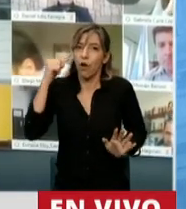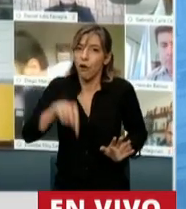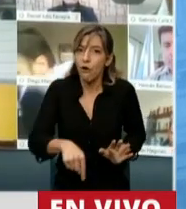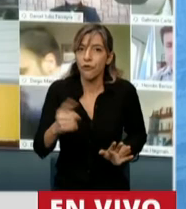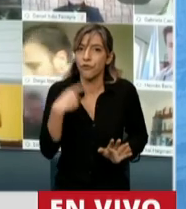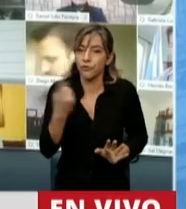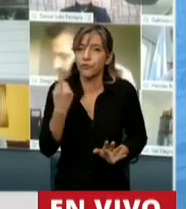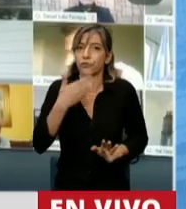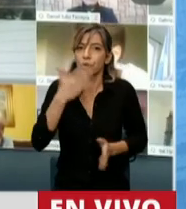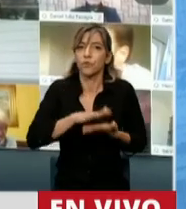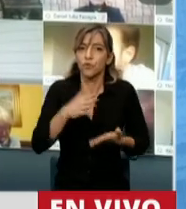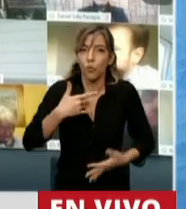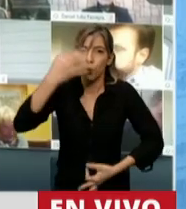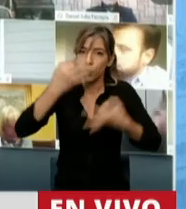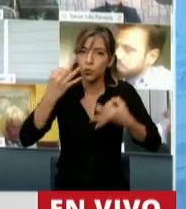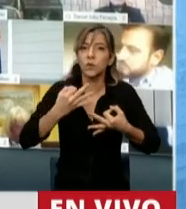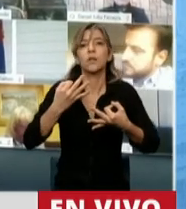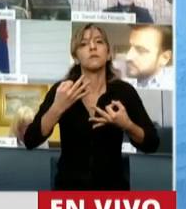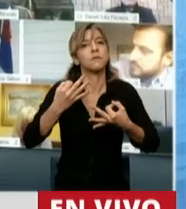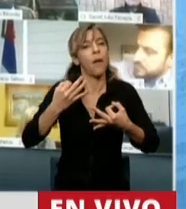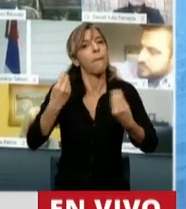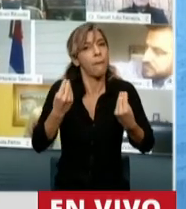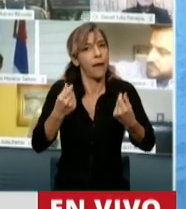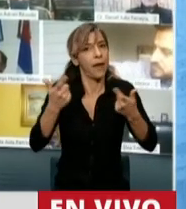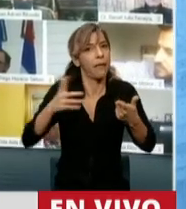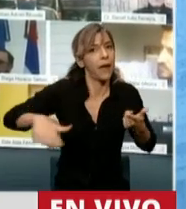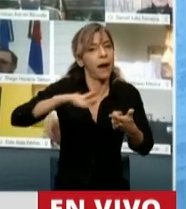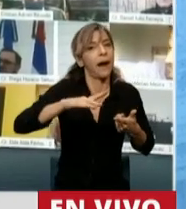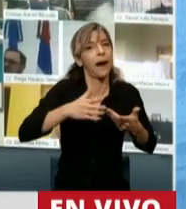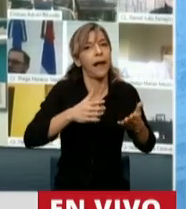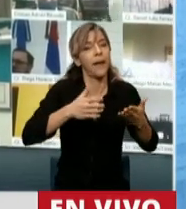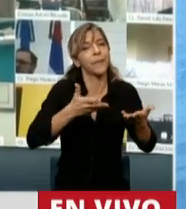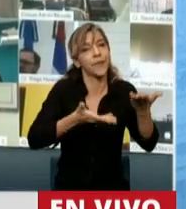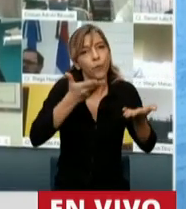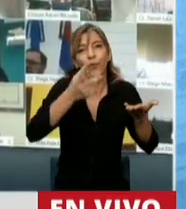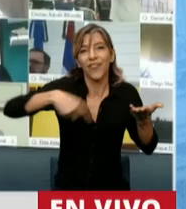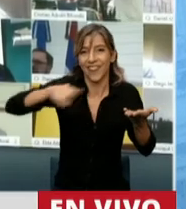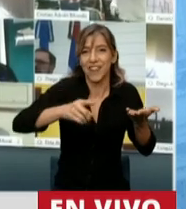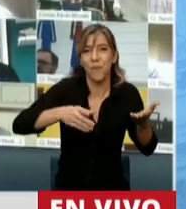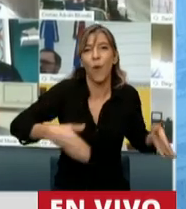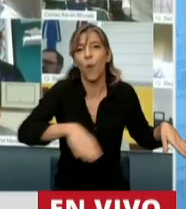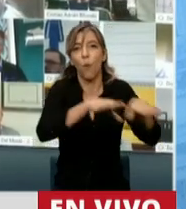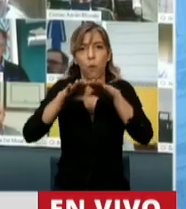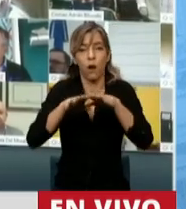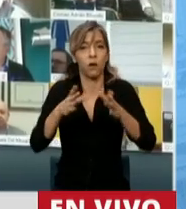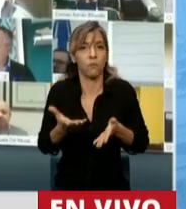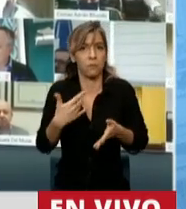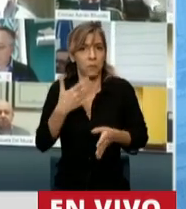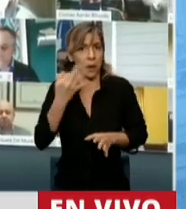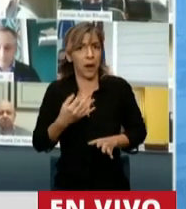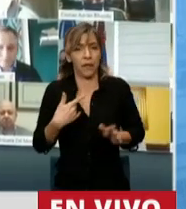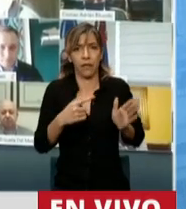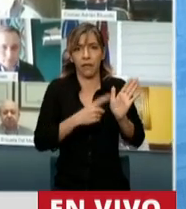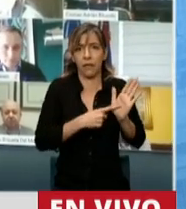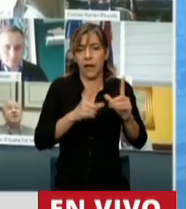Judicial, de reformar la justicia para que tengamos una justicia independiente, este artículo 11 va en contra de ese discurso que